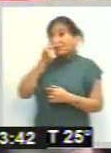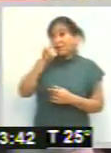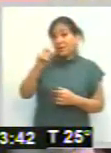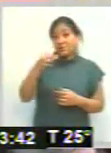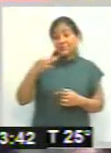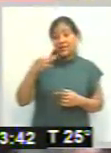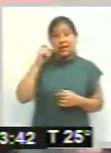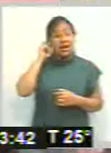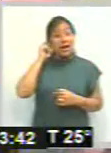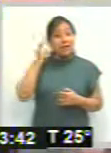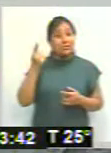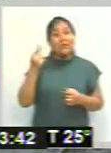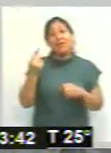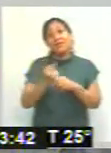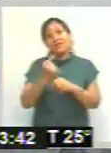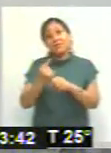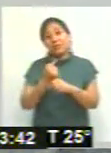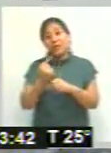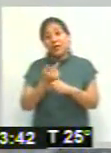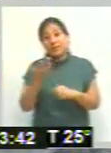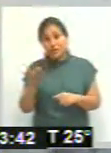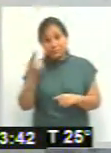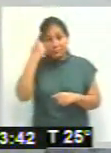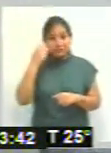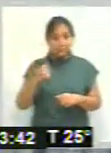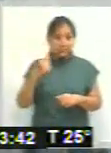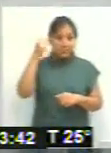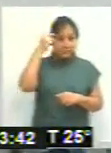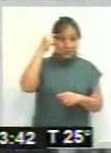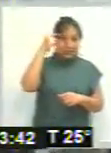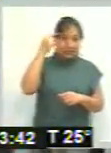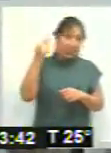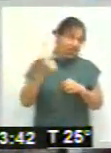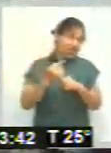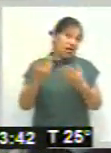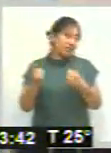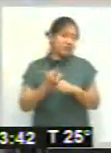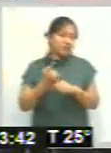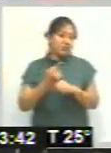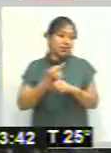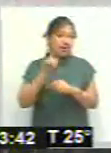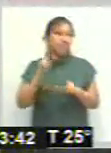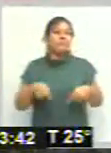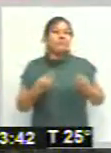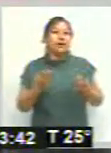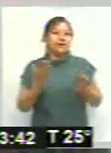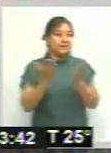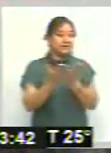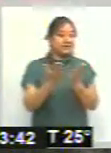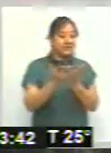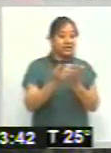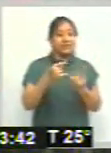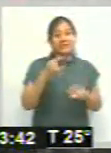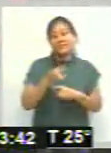porque no tenía capacidad de mi mente materialmente para los libros. Es por eso. Pero siempre estoy